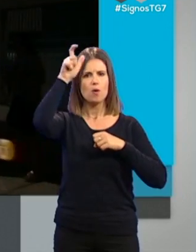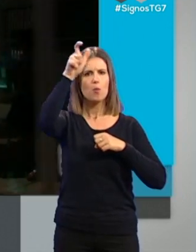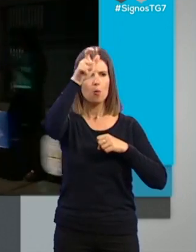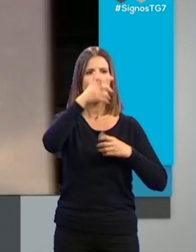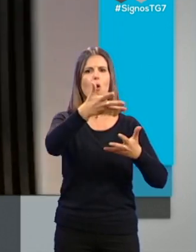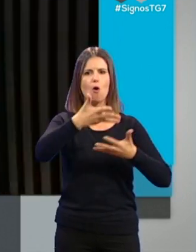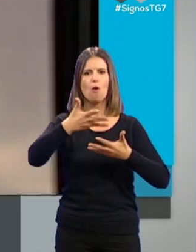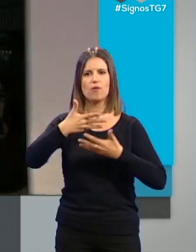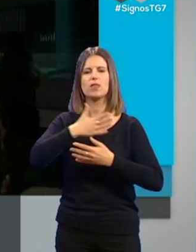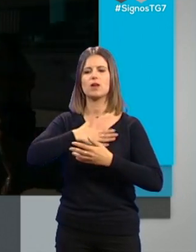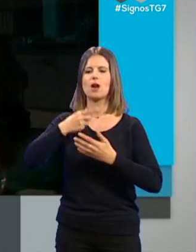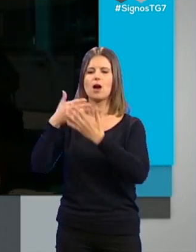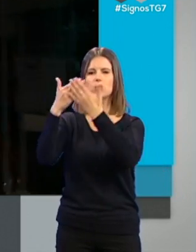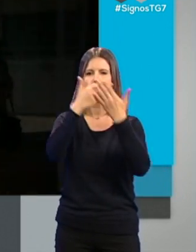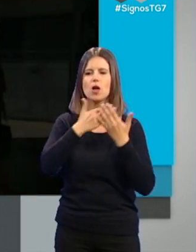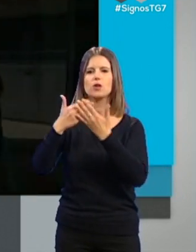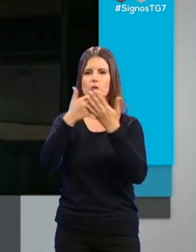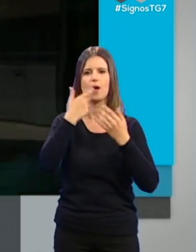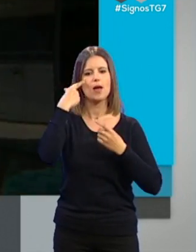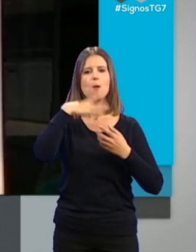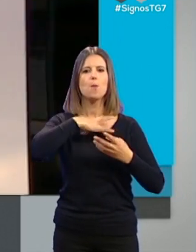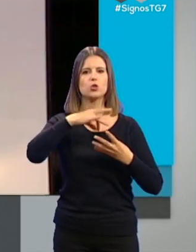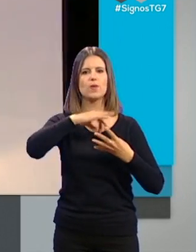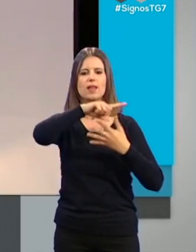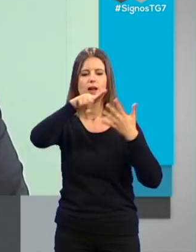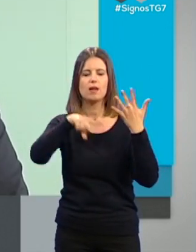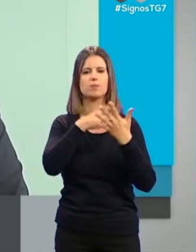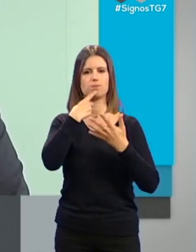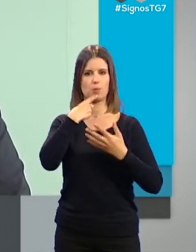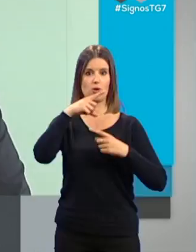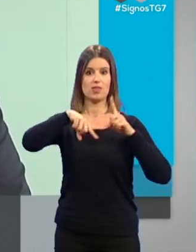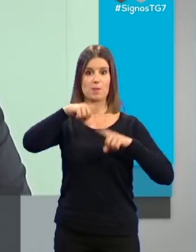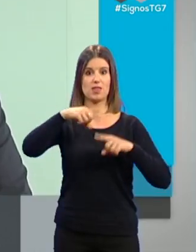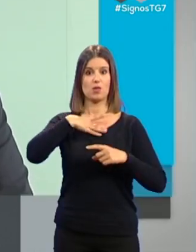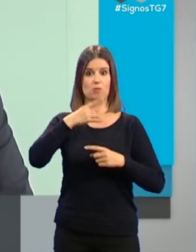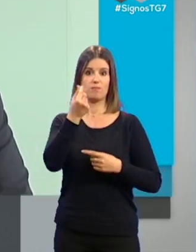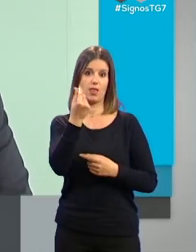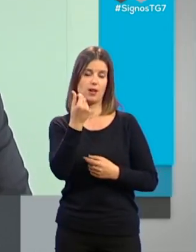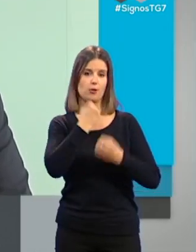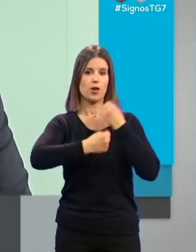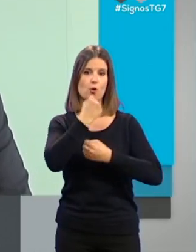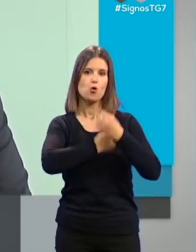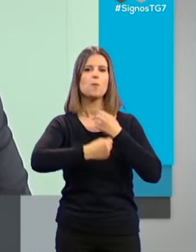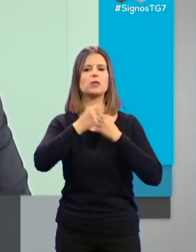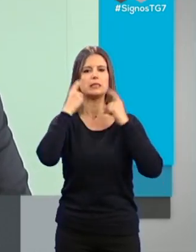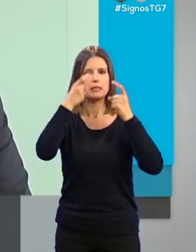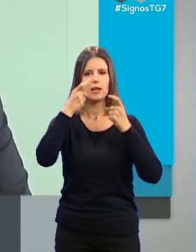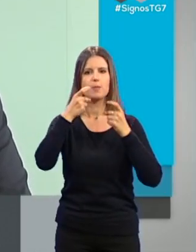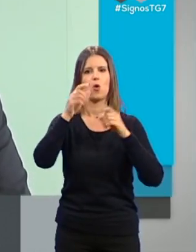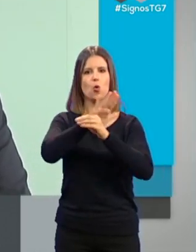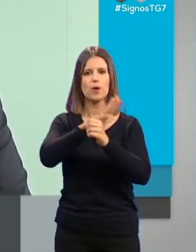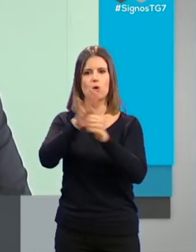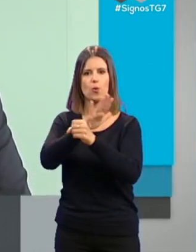ofrecen y nosotros vamos a estudiar todas las variables y con la disponibilidad económica pertinente iremos dando solución a